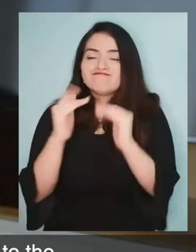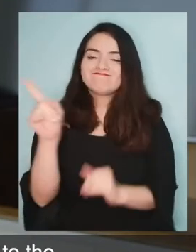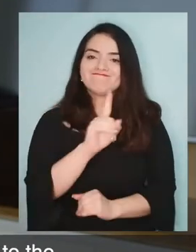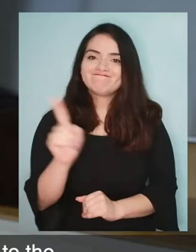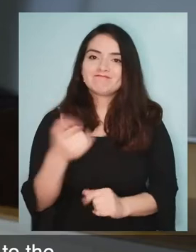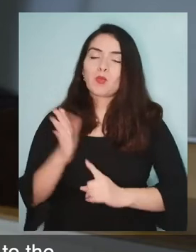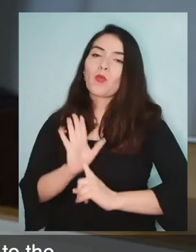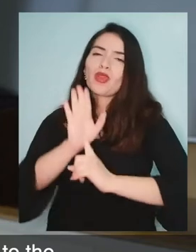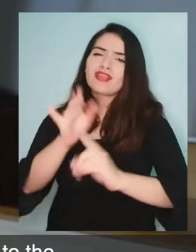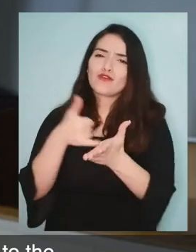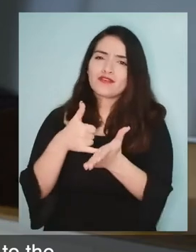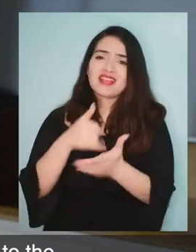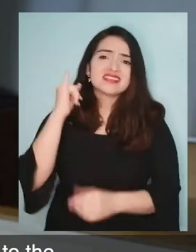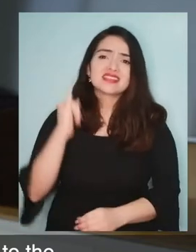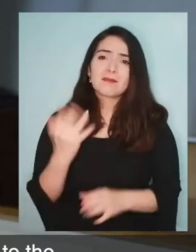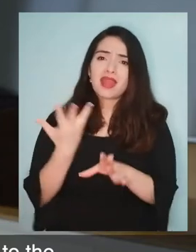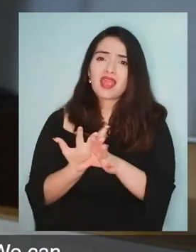¿Qué es de